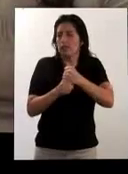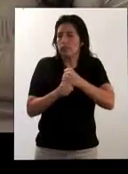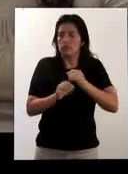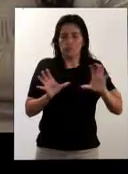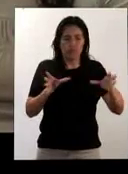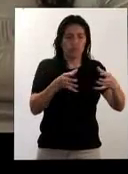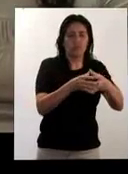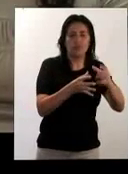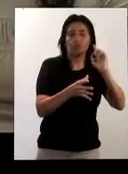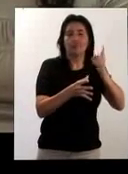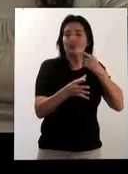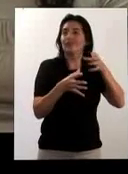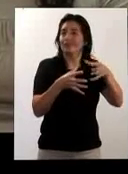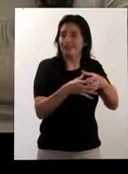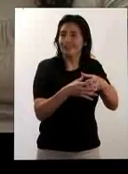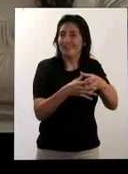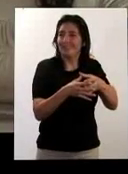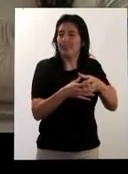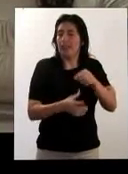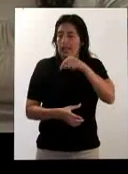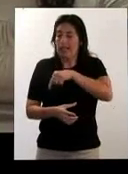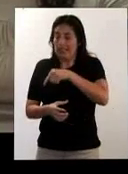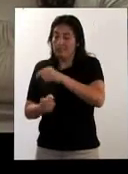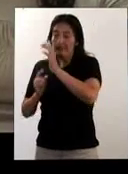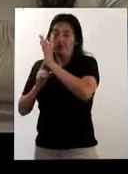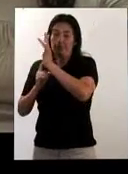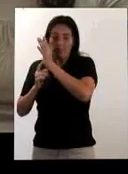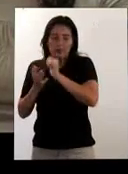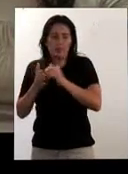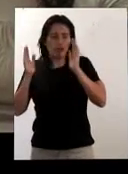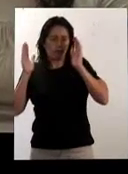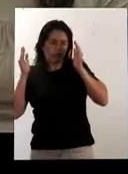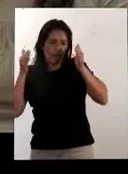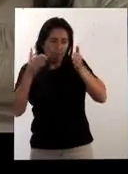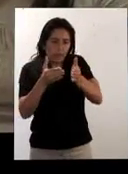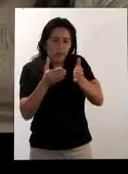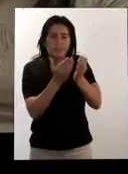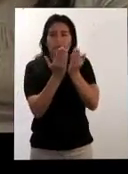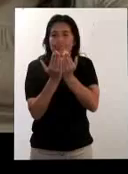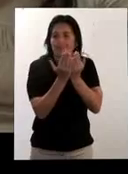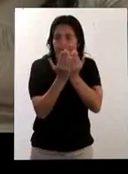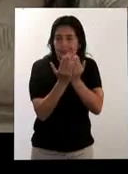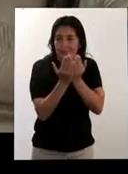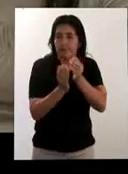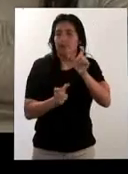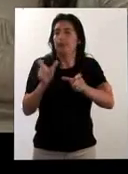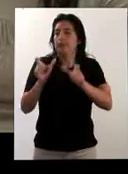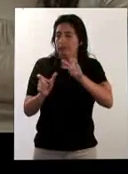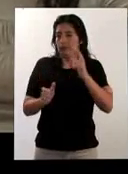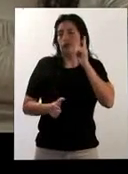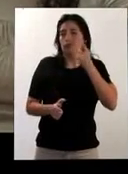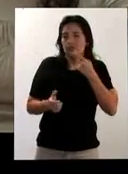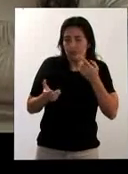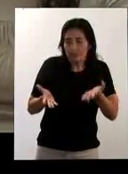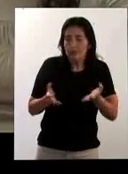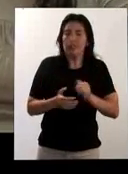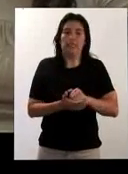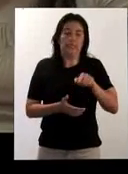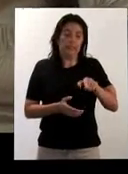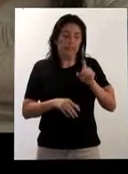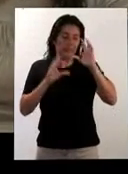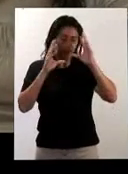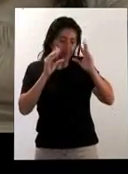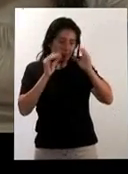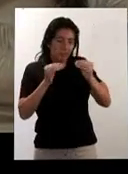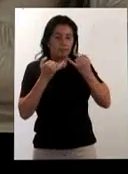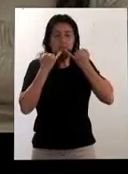y se dedica a trabajar lo que es el enfoque educativo en las personas sordas. Desarrollamos el